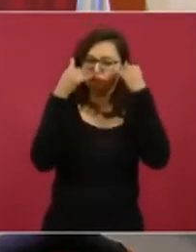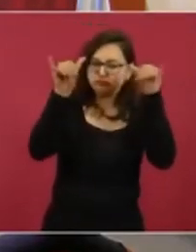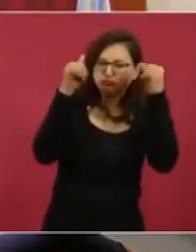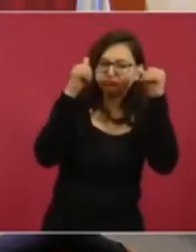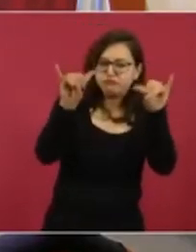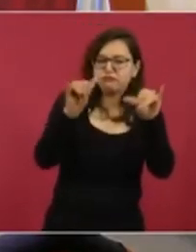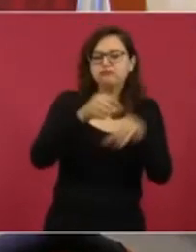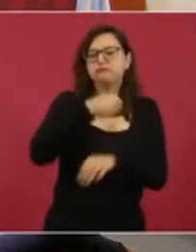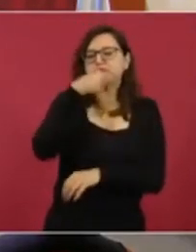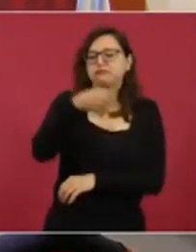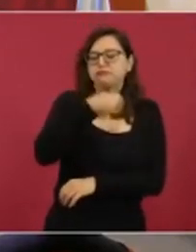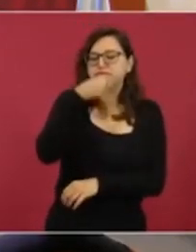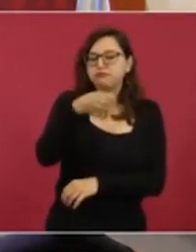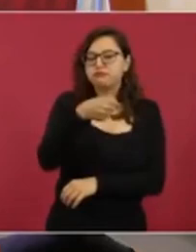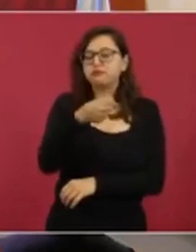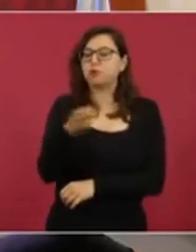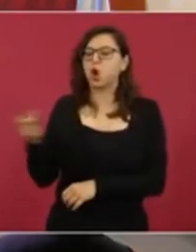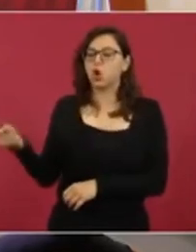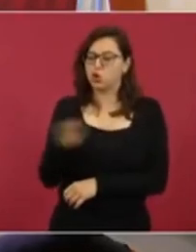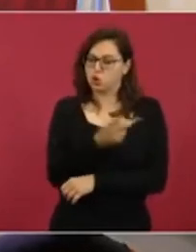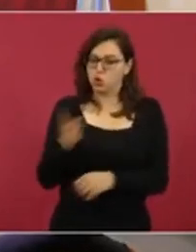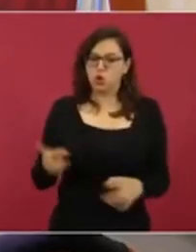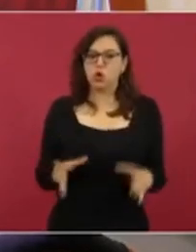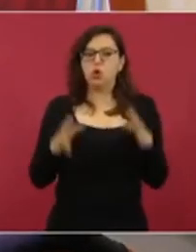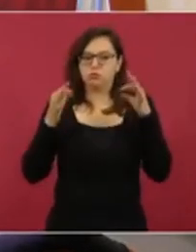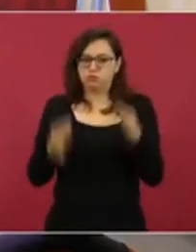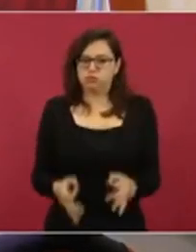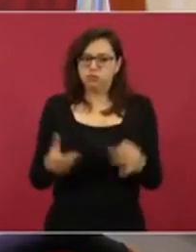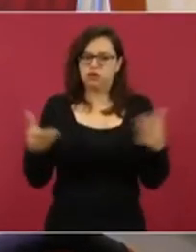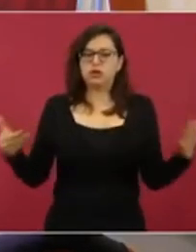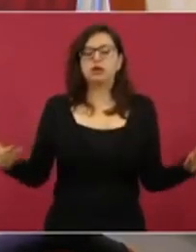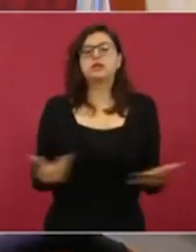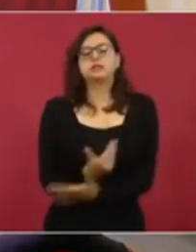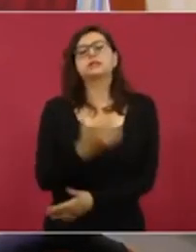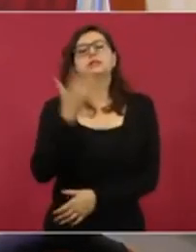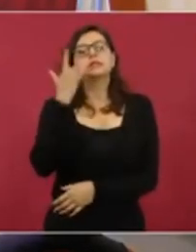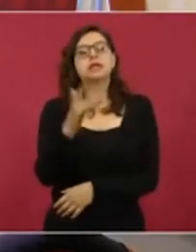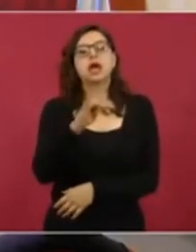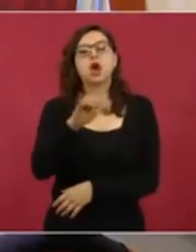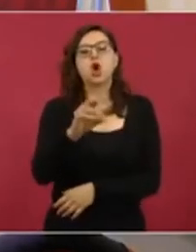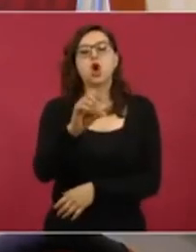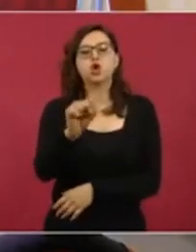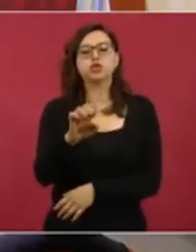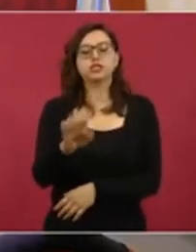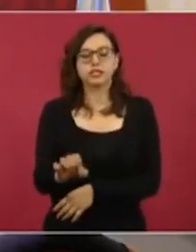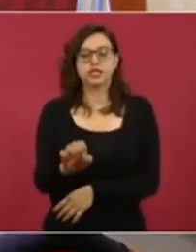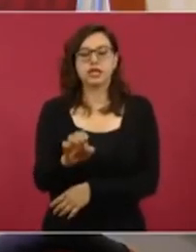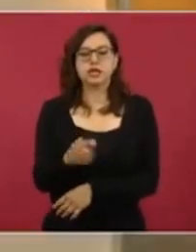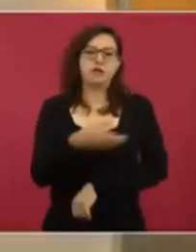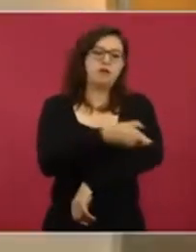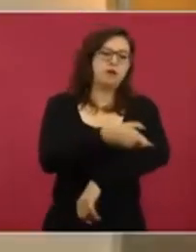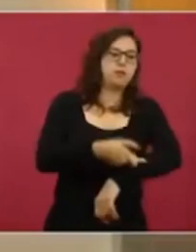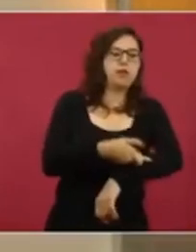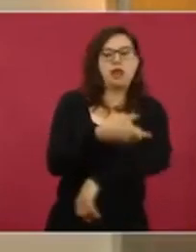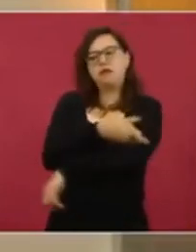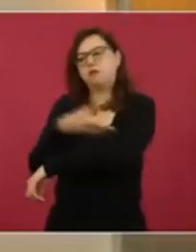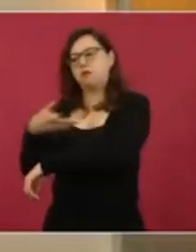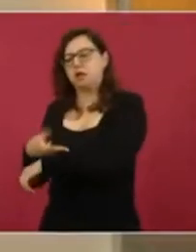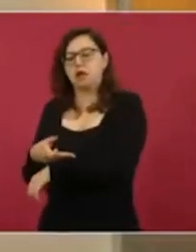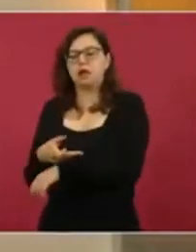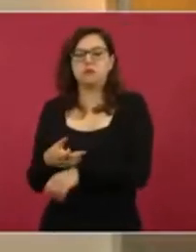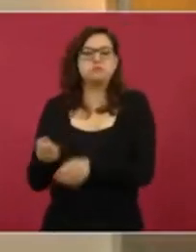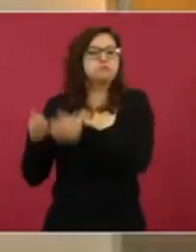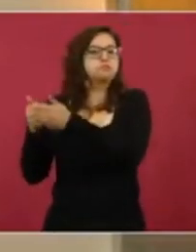oriundos de San José de Gracia con familias arraigadas en esa demarcación.